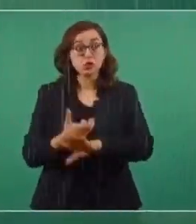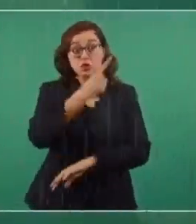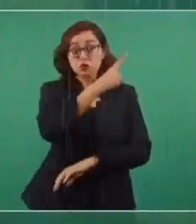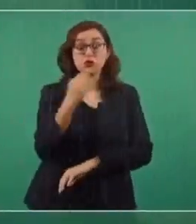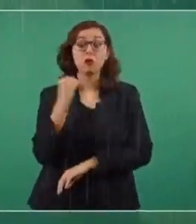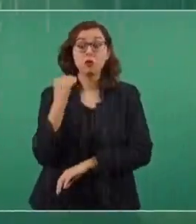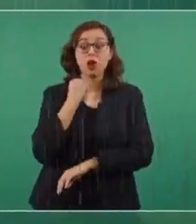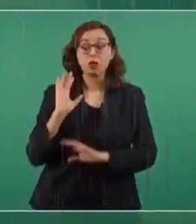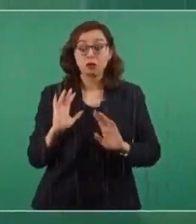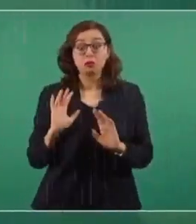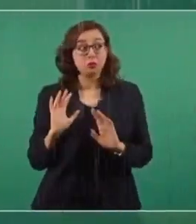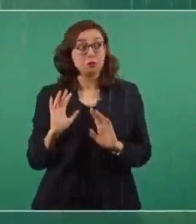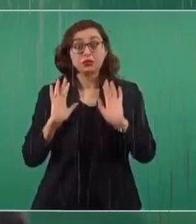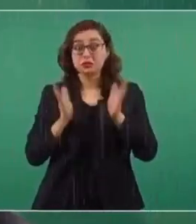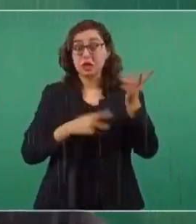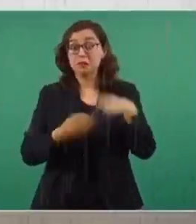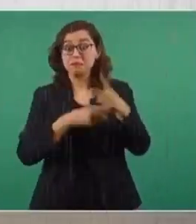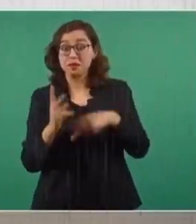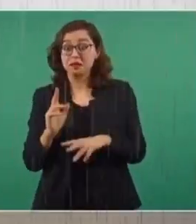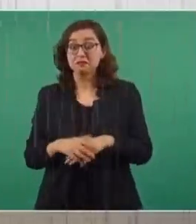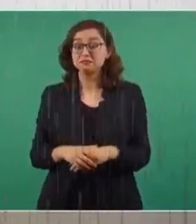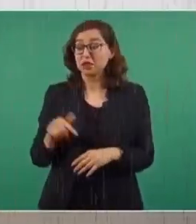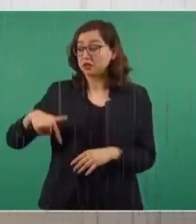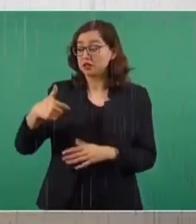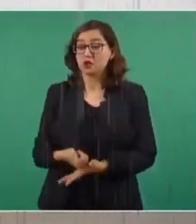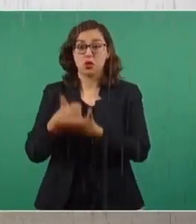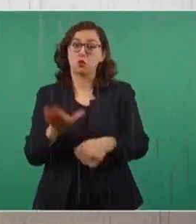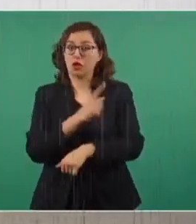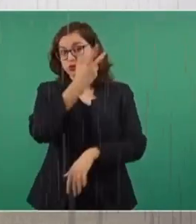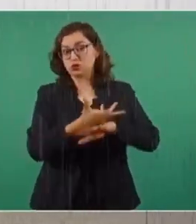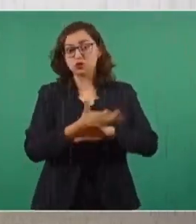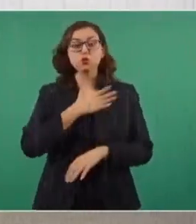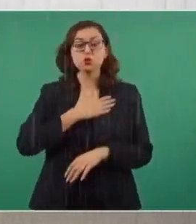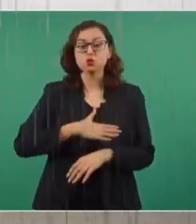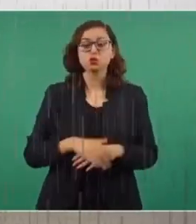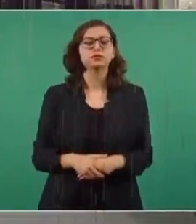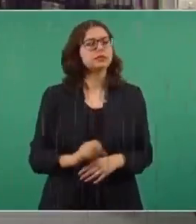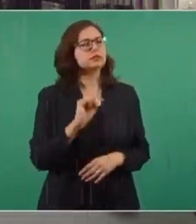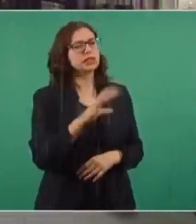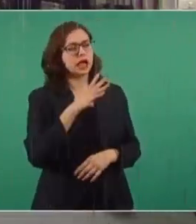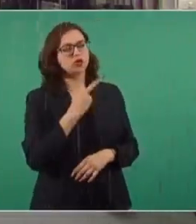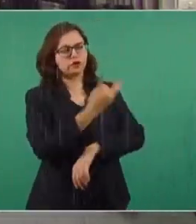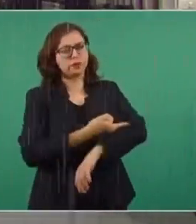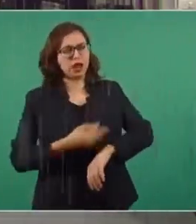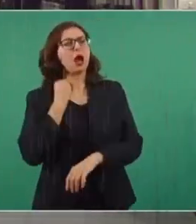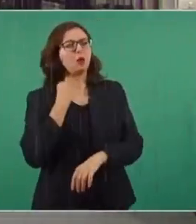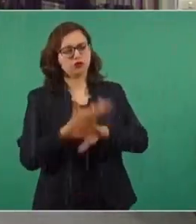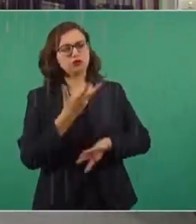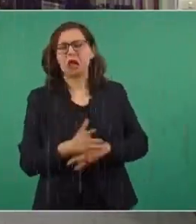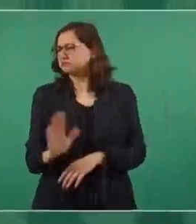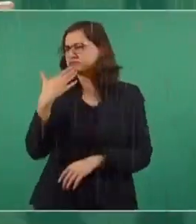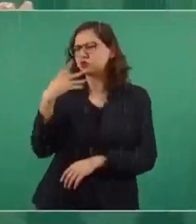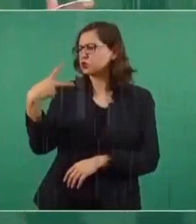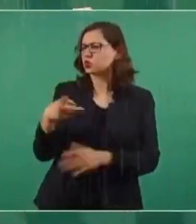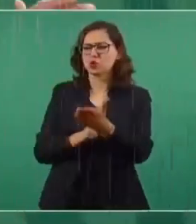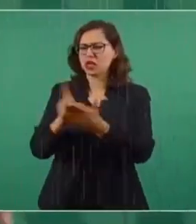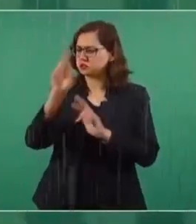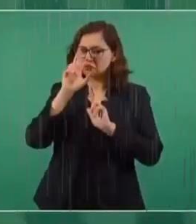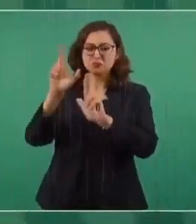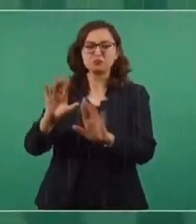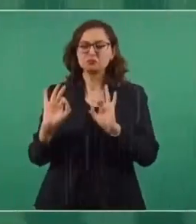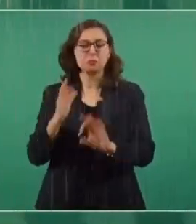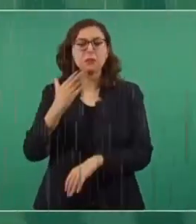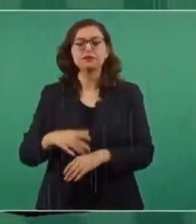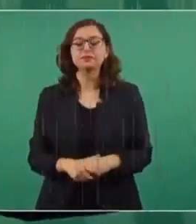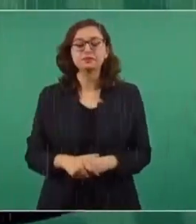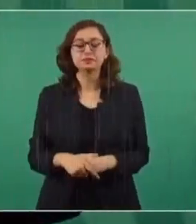como si ellos fueran muy justos y nosotros muy injustos. Sí, pero de todas maneras están en su derecho. También lo aclaro. Bueno,